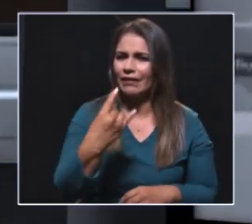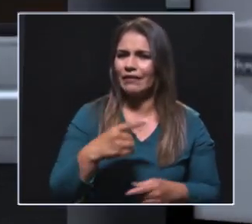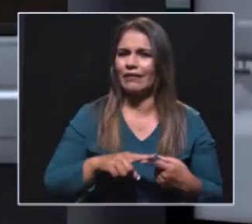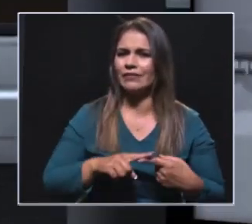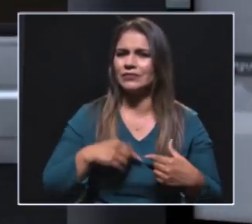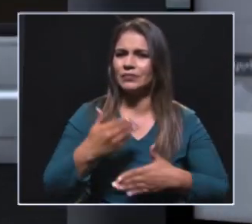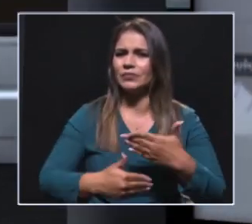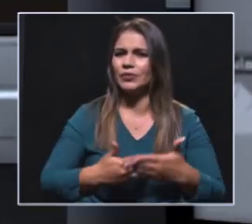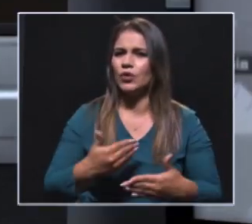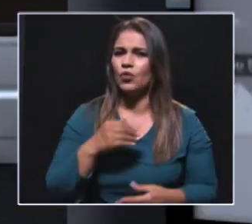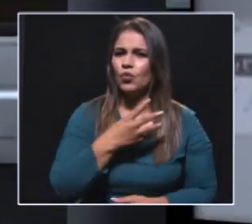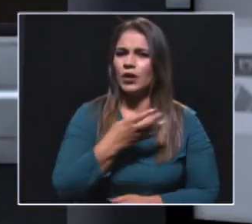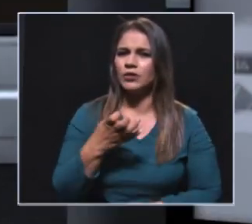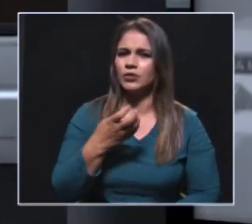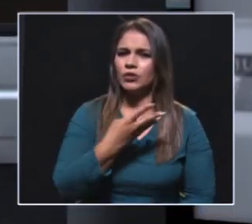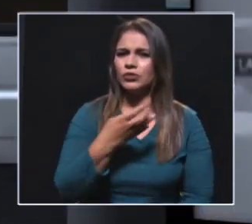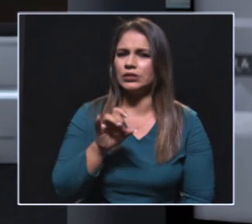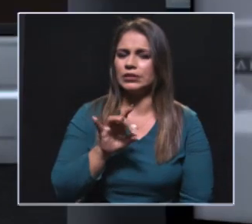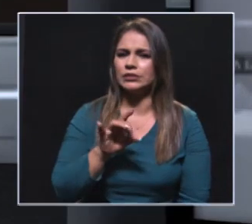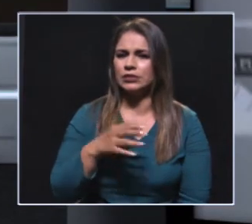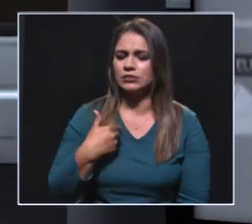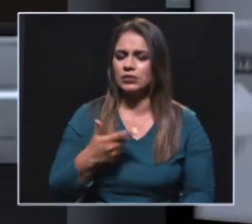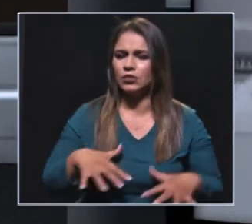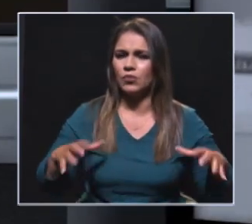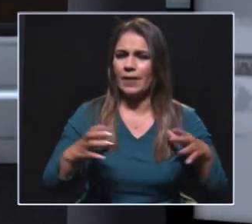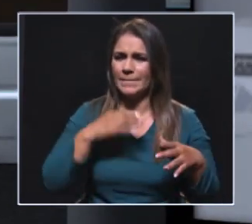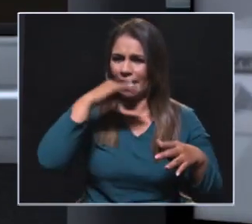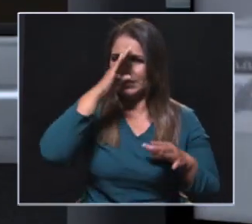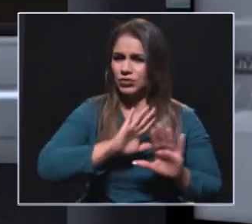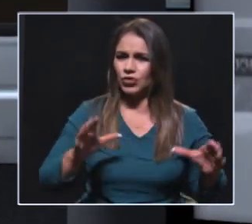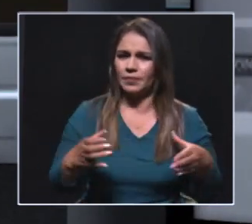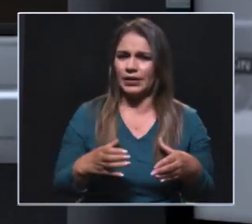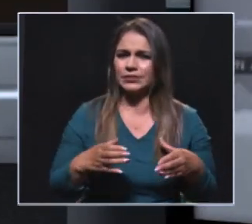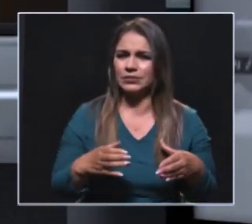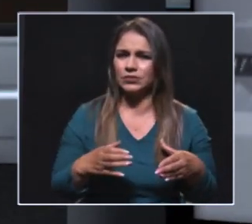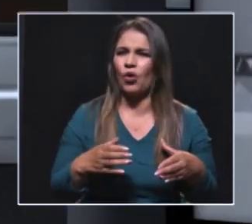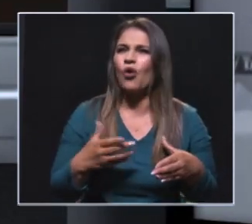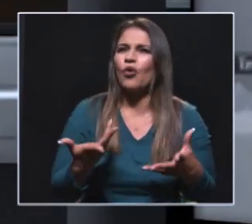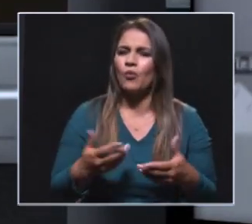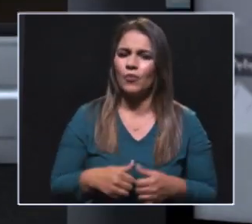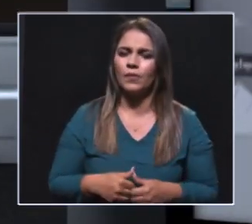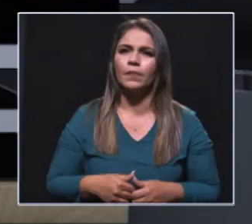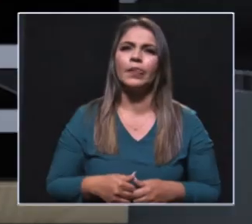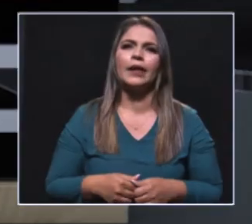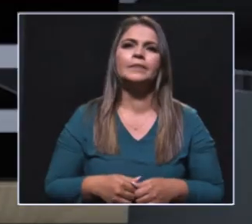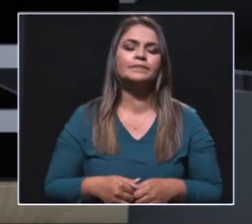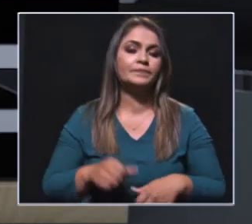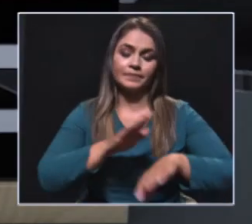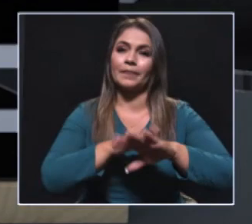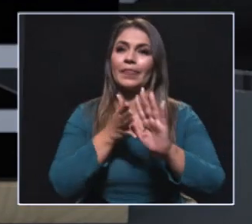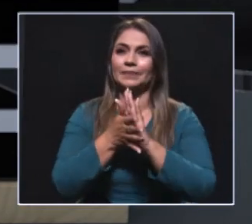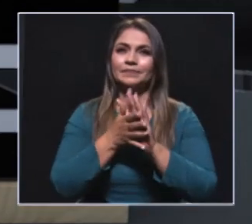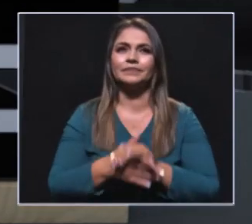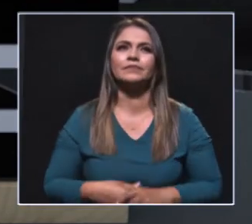distribuye esa formación de 415 líderes que entiendo ustedes buscan haya equilibrio para que todo el mundo tenga oportunidad? Mira, Juan, aquí